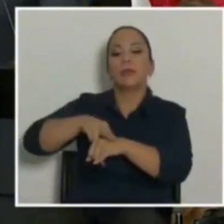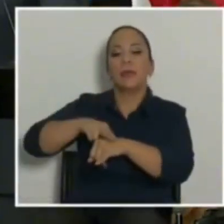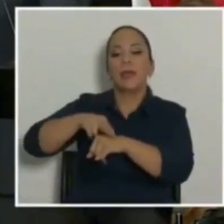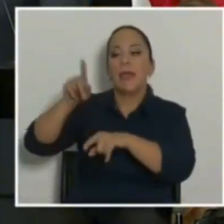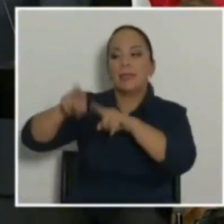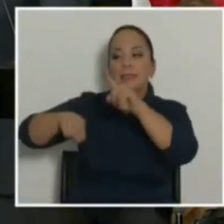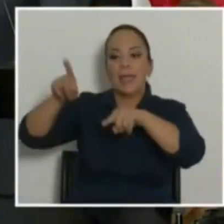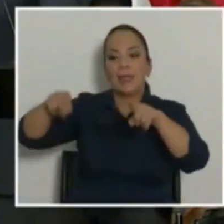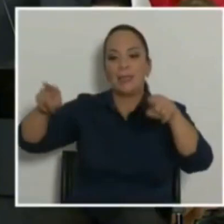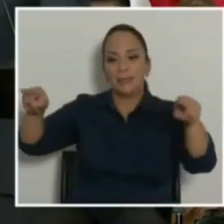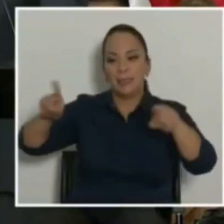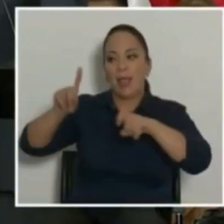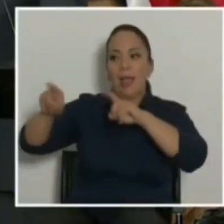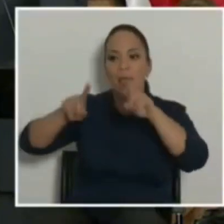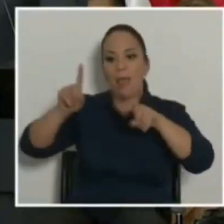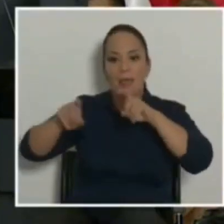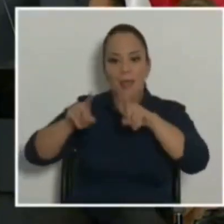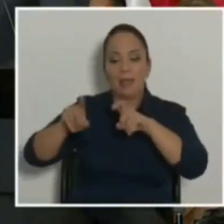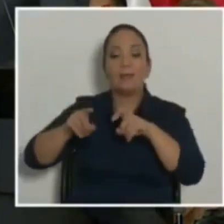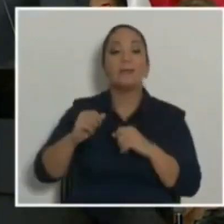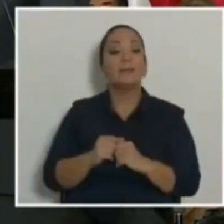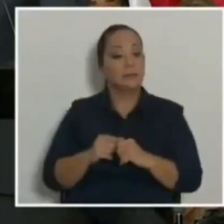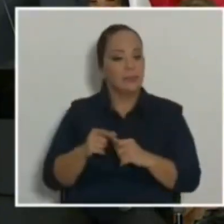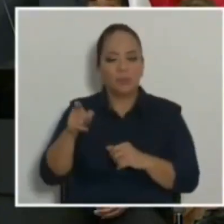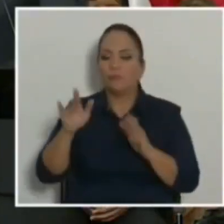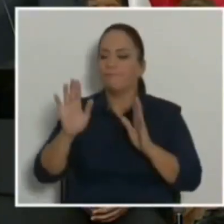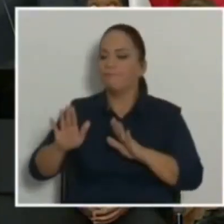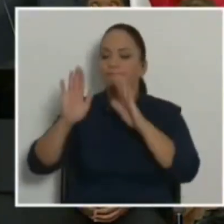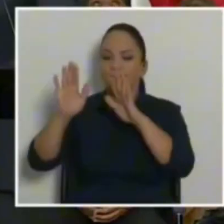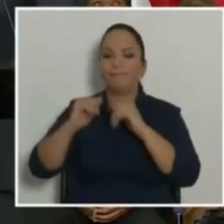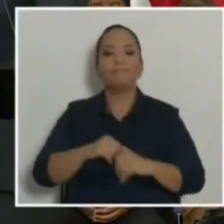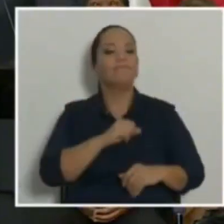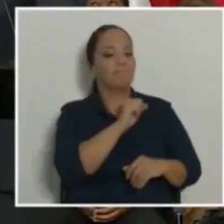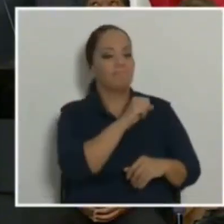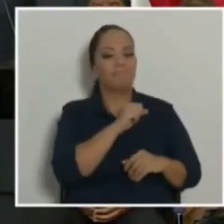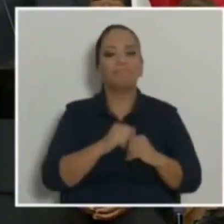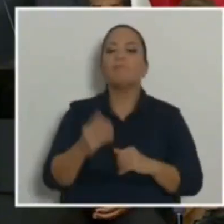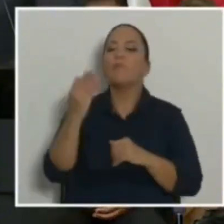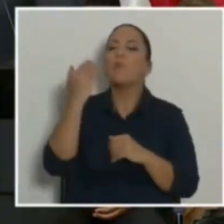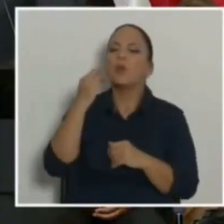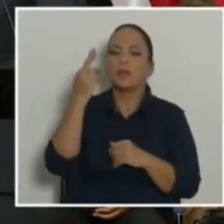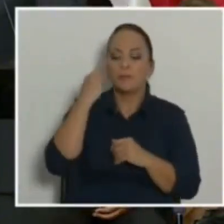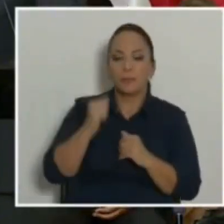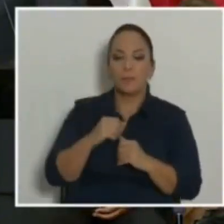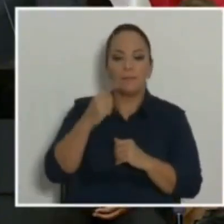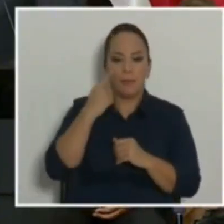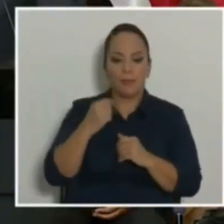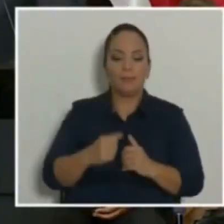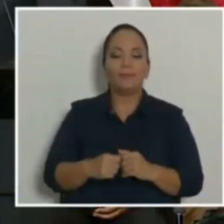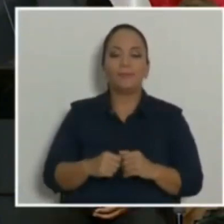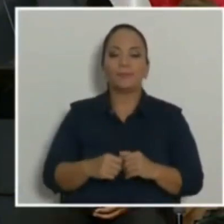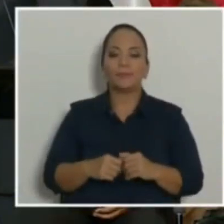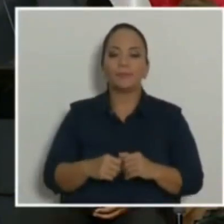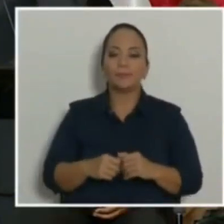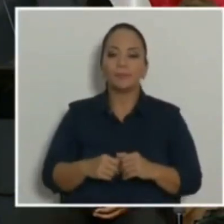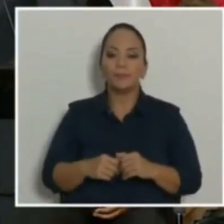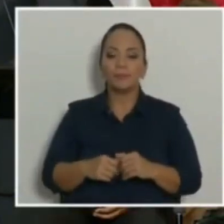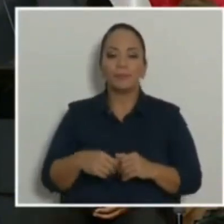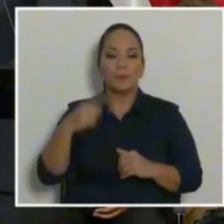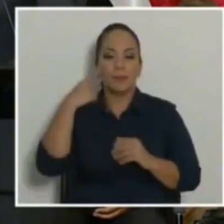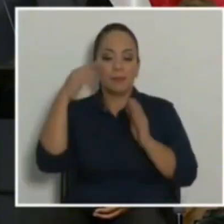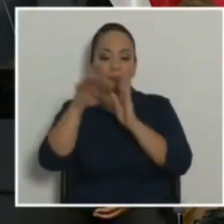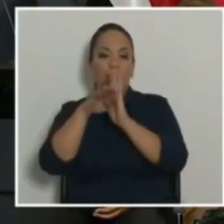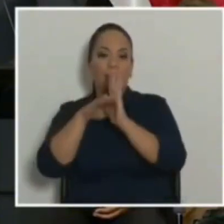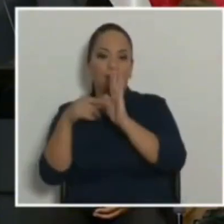Estadística y Censo. Así es. Eso es maravilloso, porque pongámosle cara a ese dato.